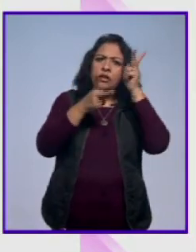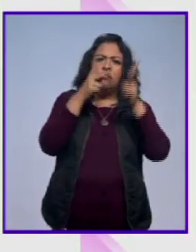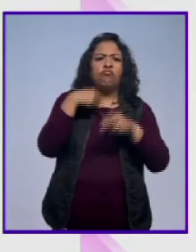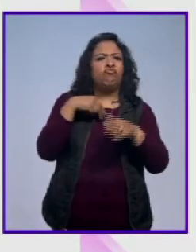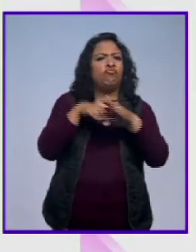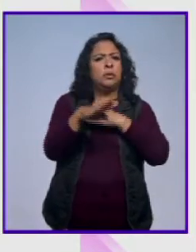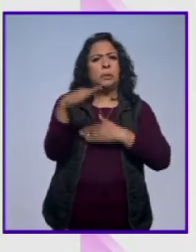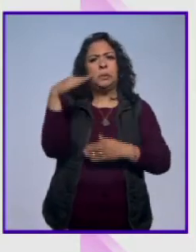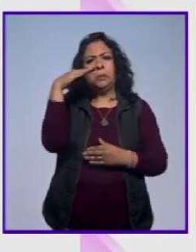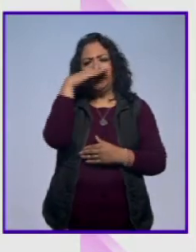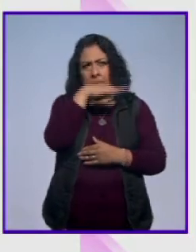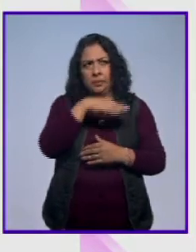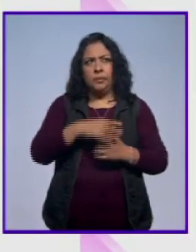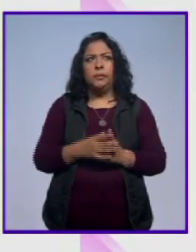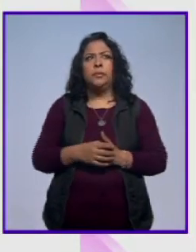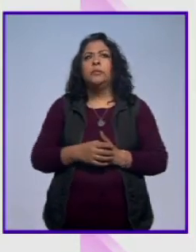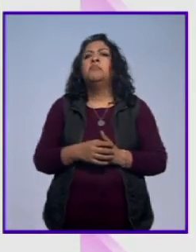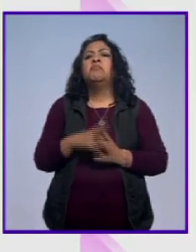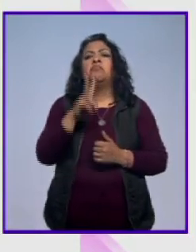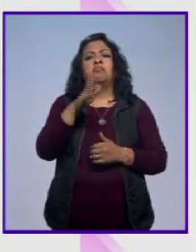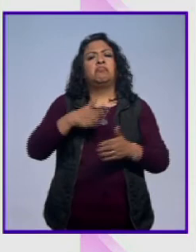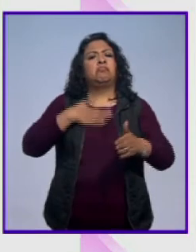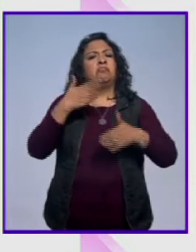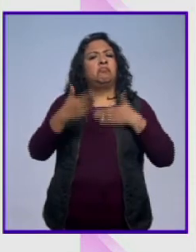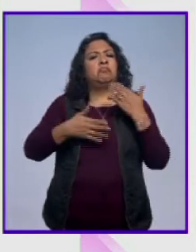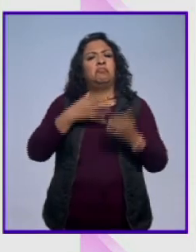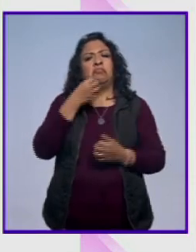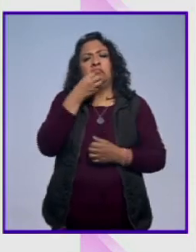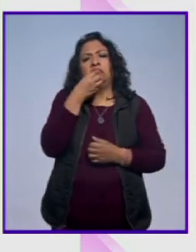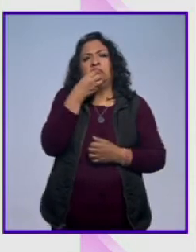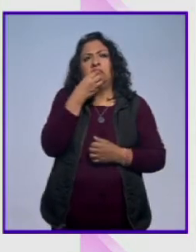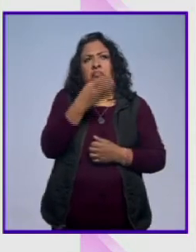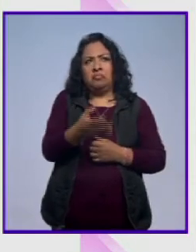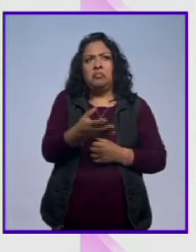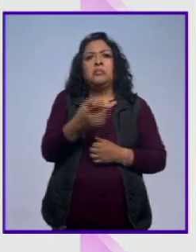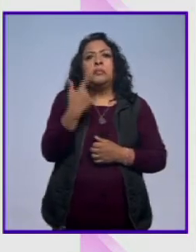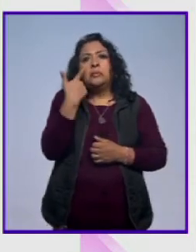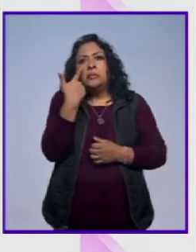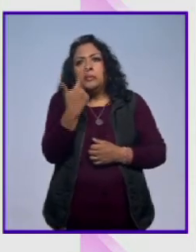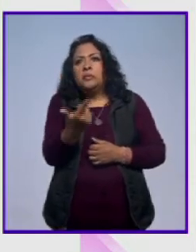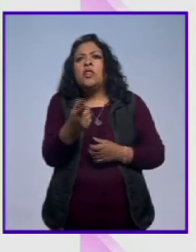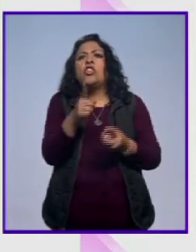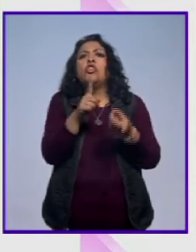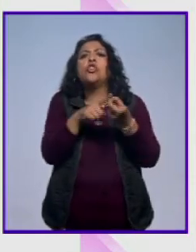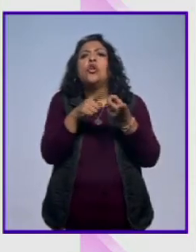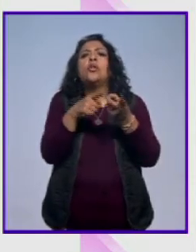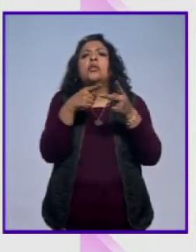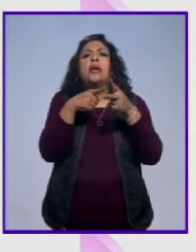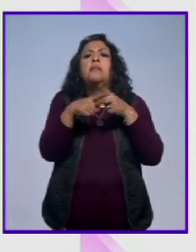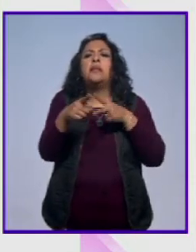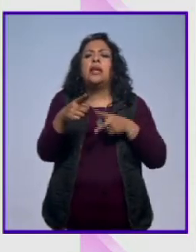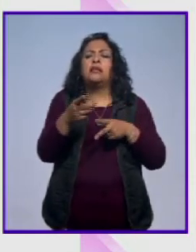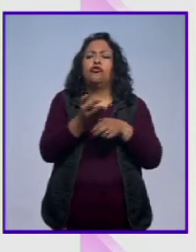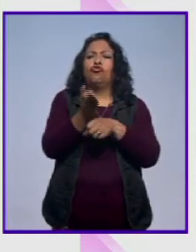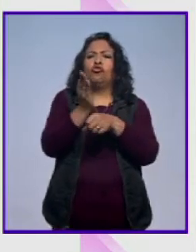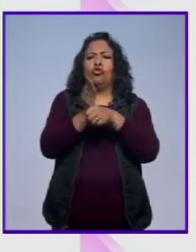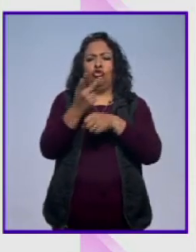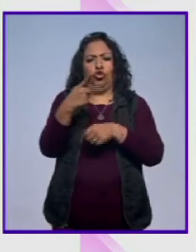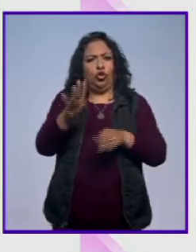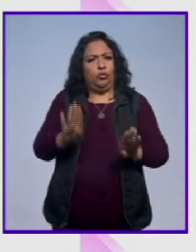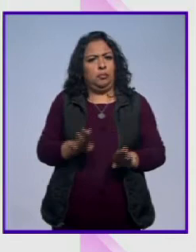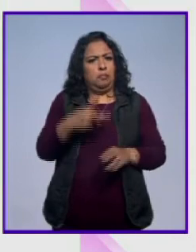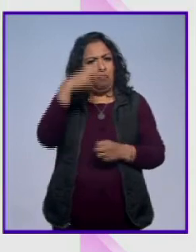gratuita se van a divertir mucho porque se van a dar cuenta de donde nos viene este sentido del humor tan